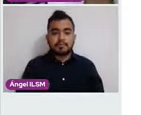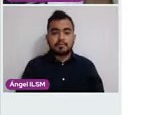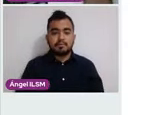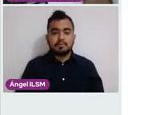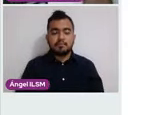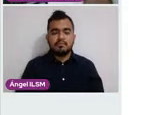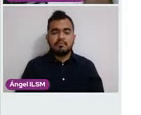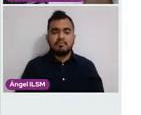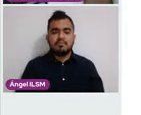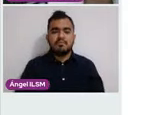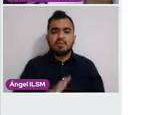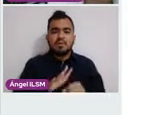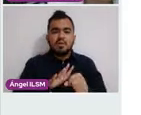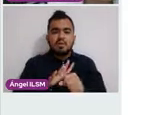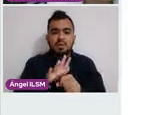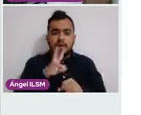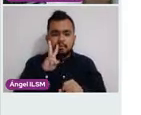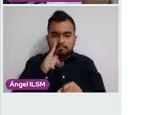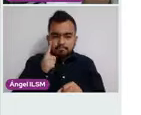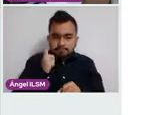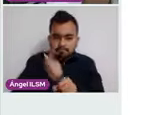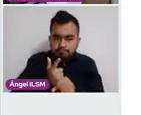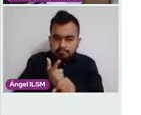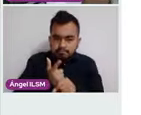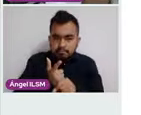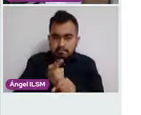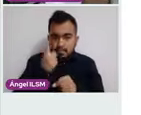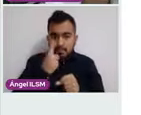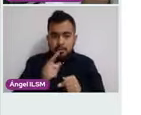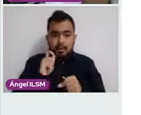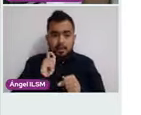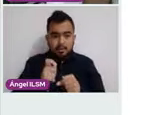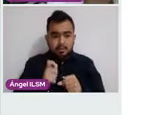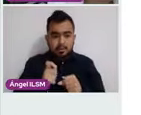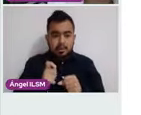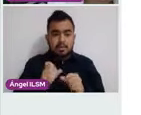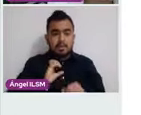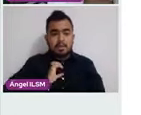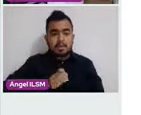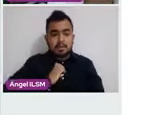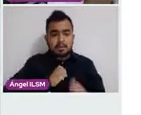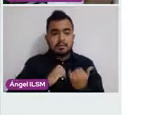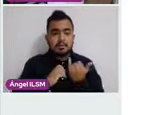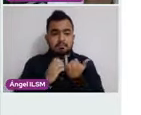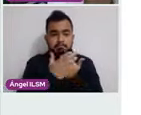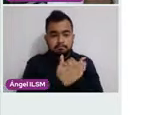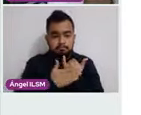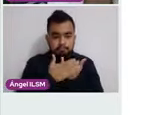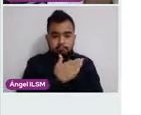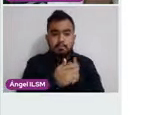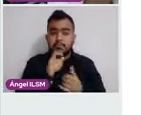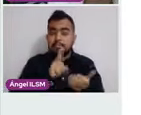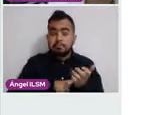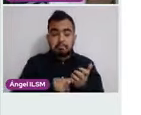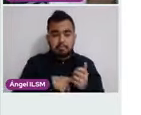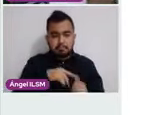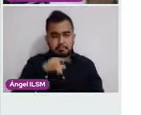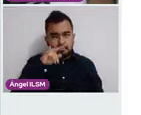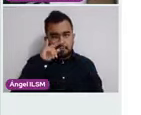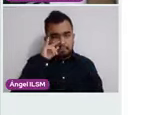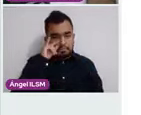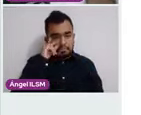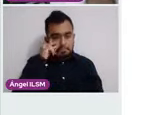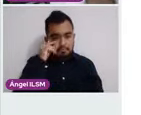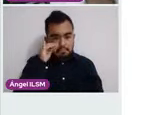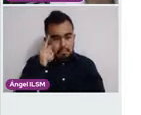Las características clínicas para el cáncer cervicuterino no es algo que podamos observar a simple vista ni que la paciente llegue con alguna